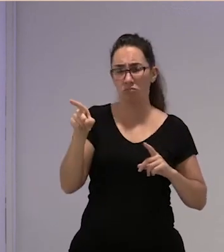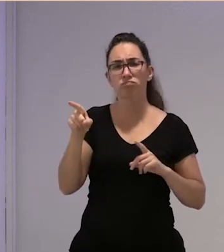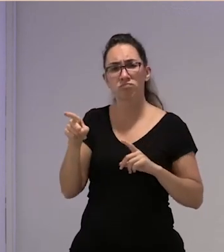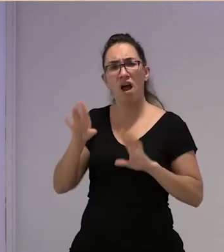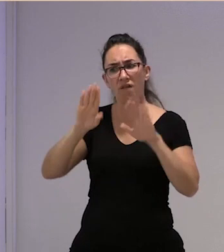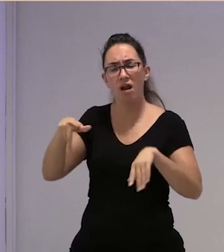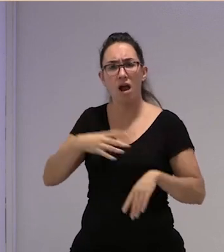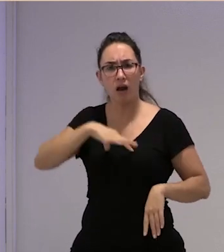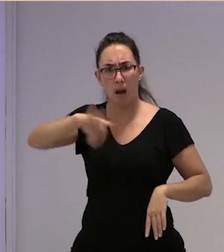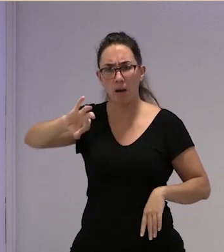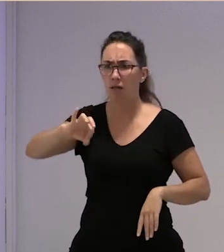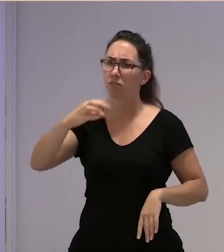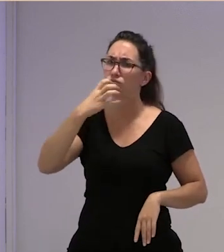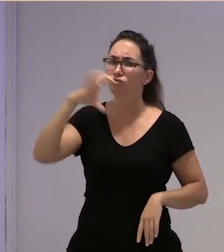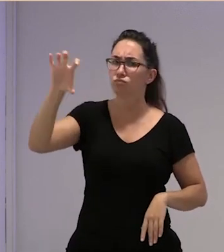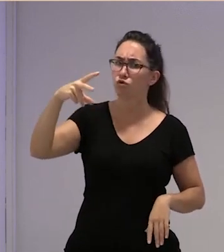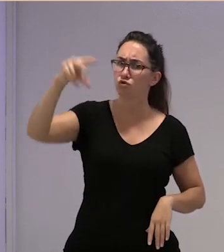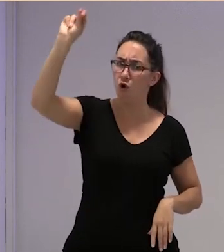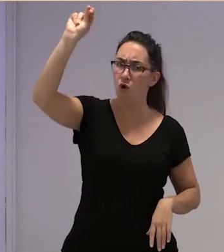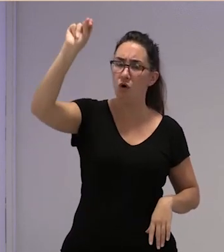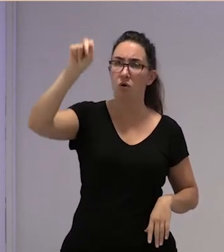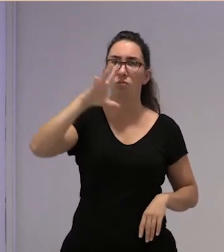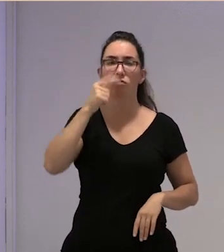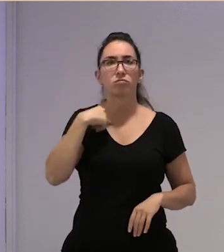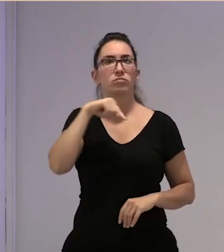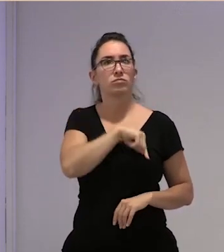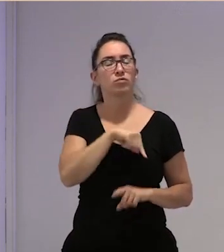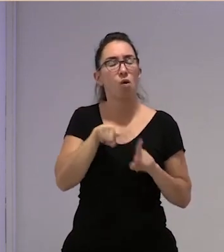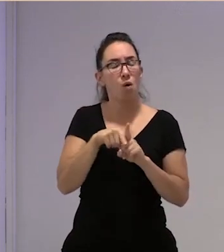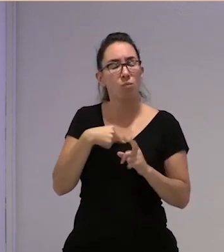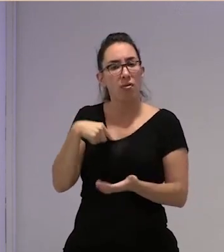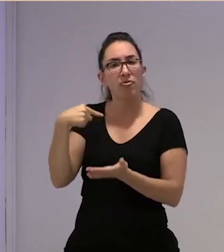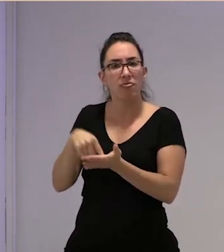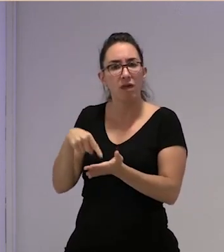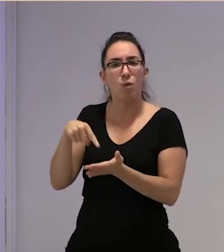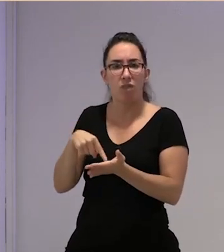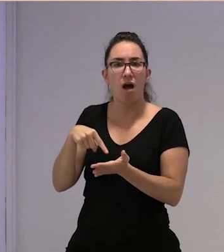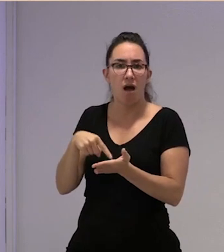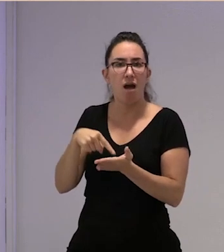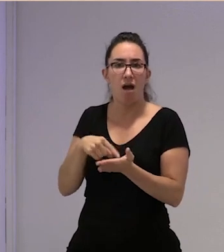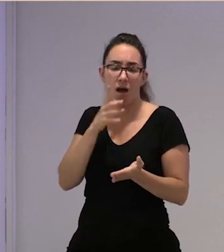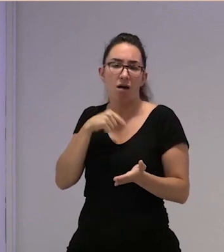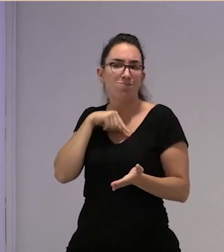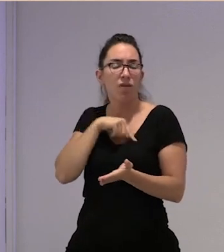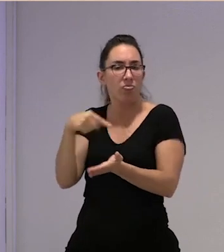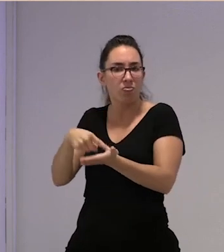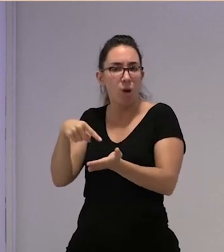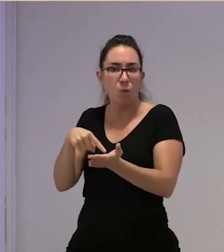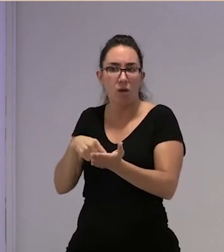es como un sentimiento de deuda que yo creo que tengo con ellas ¿no?